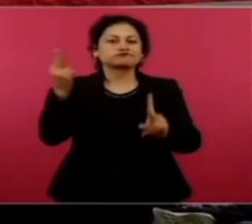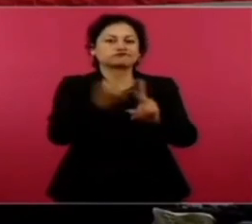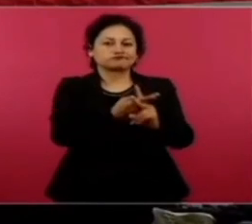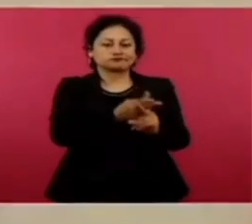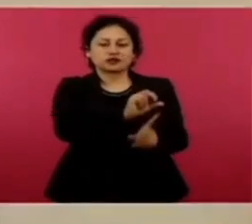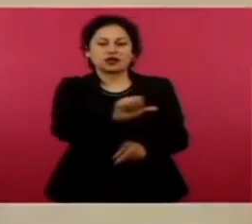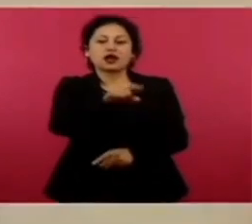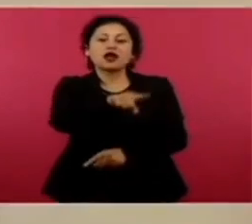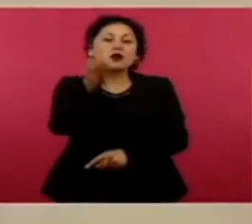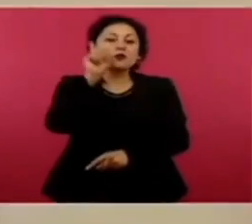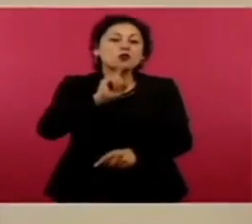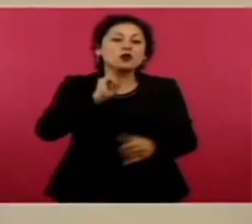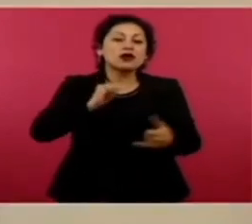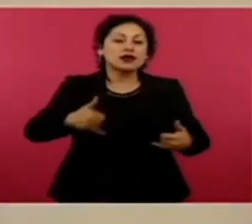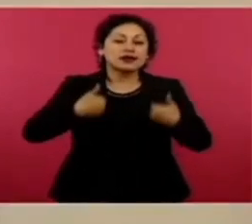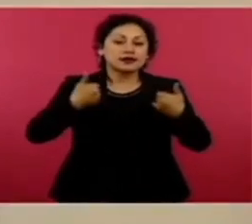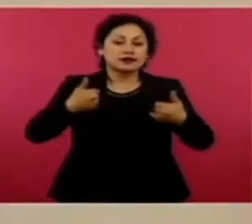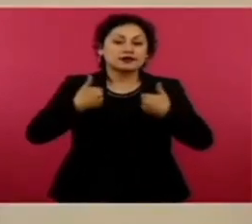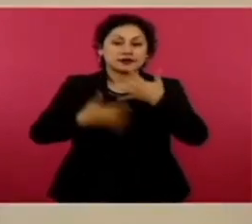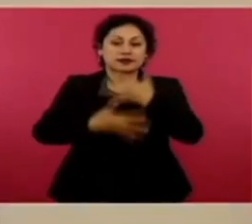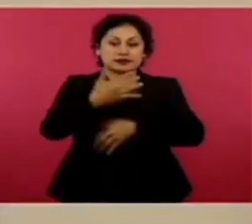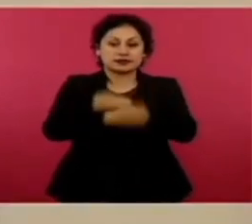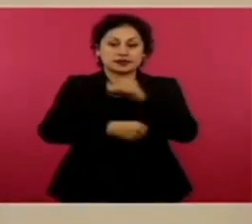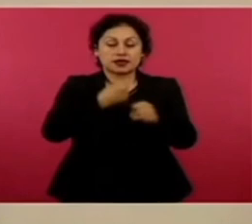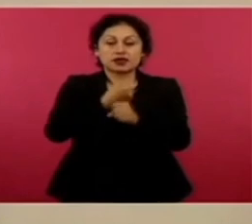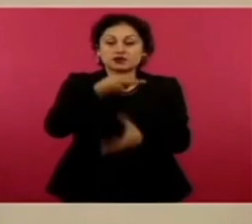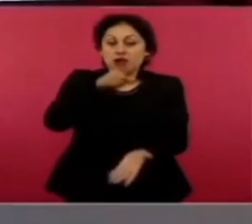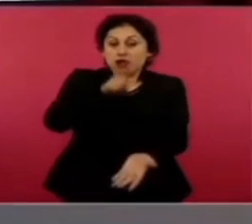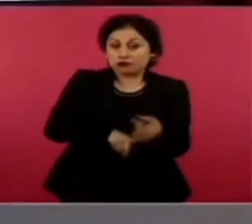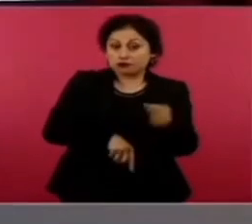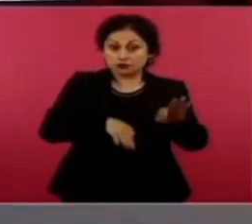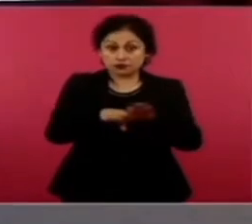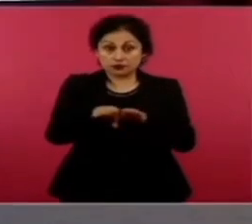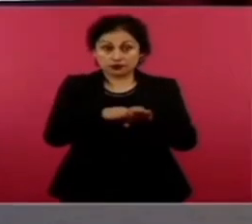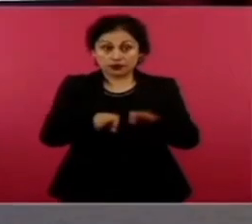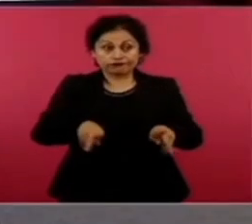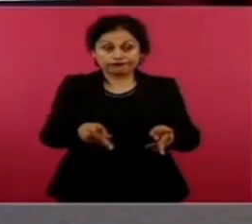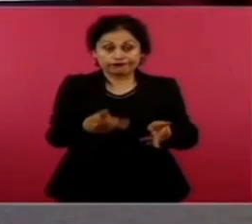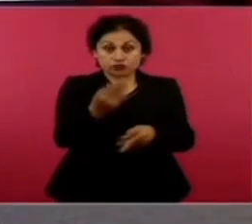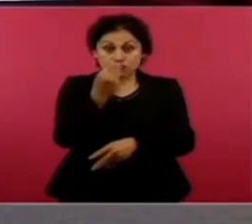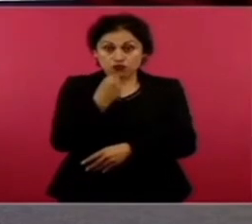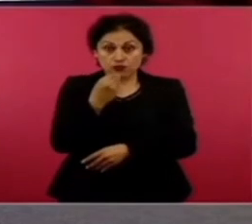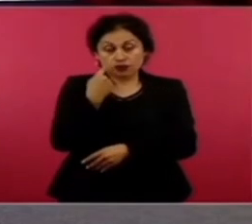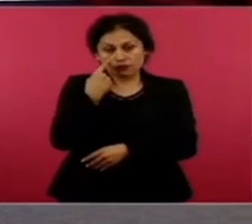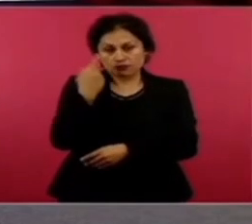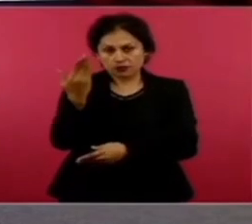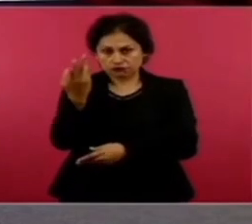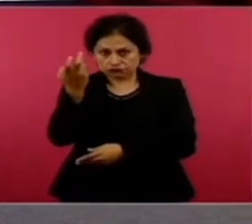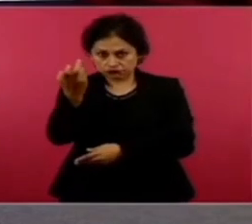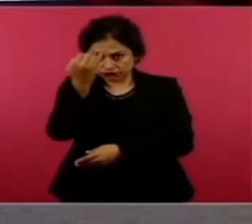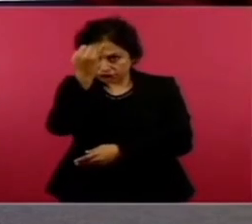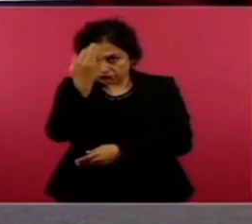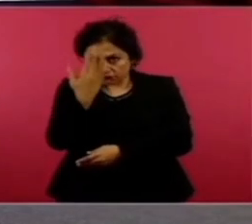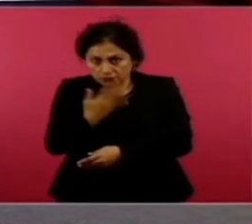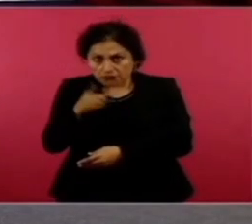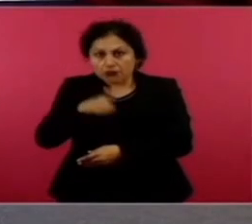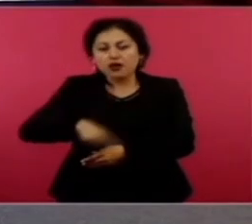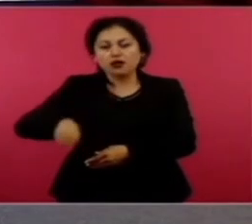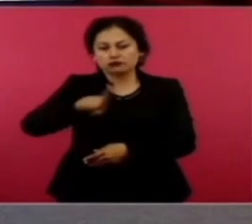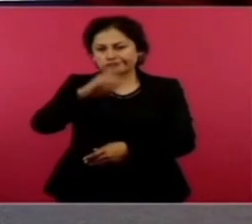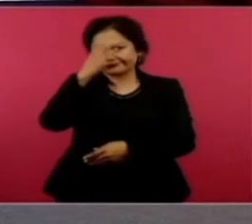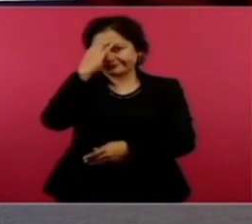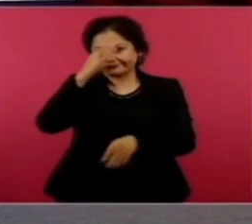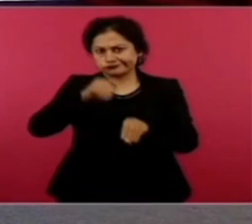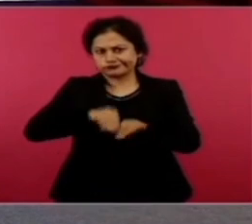Fernanda. Esto ocurrido aquí en la colonia Roma Sur de la Ciudad de México en octubre de 2022. Se difundieron en redes